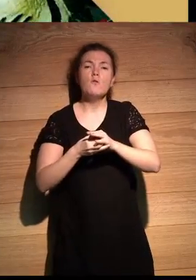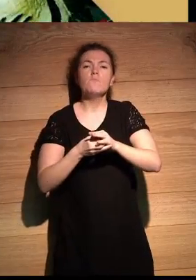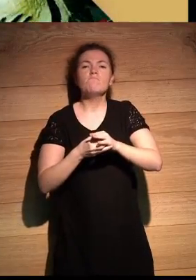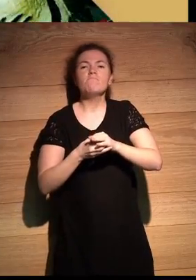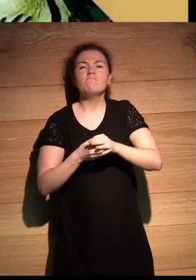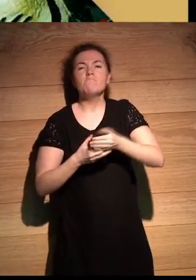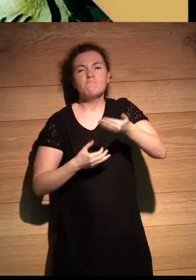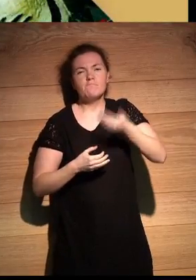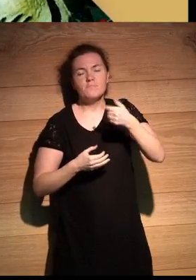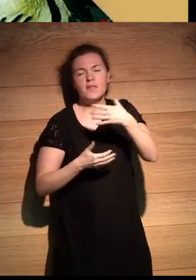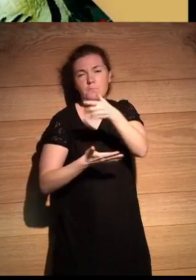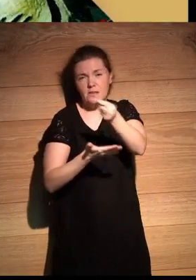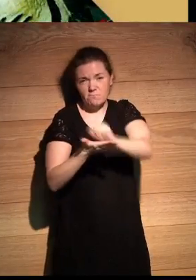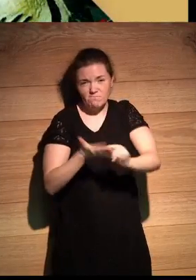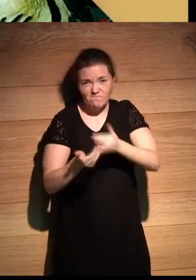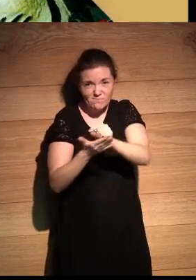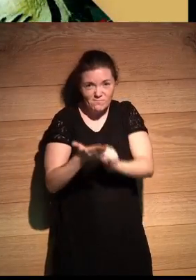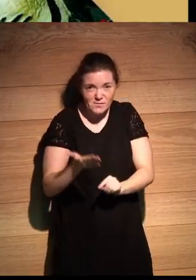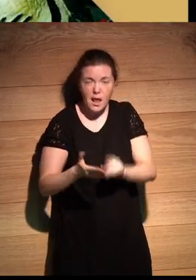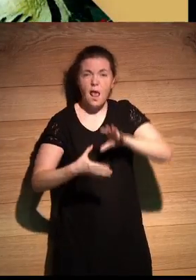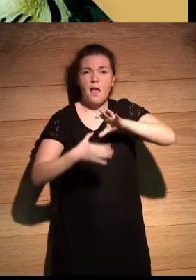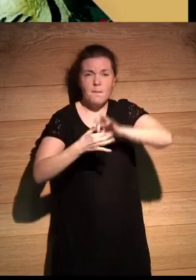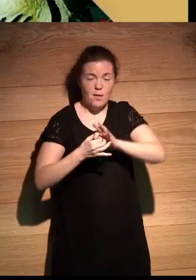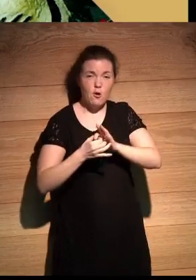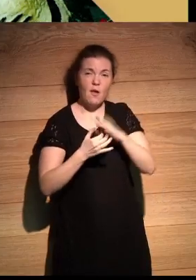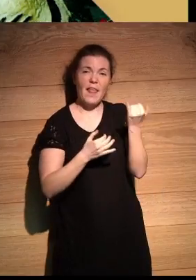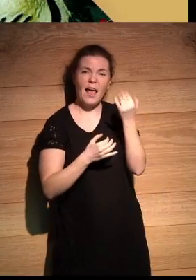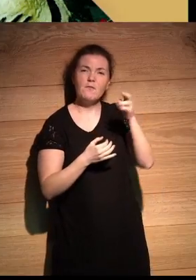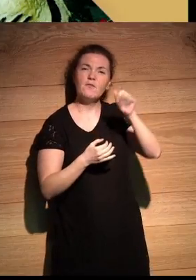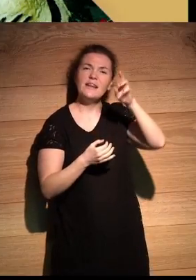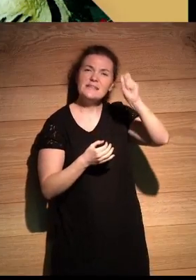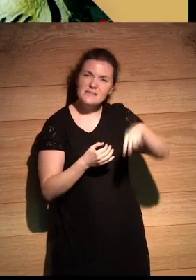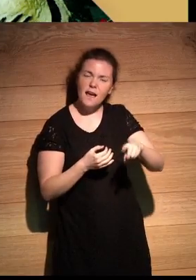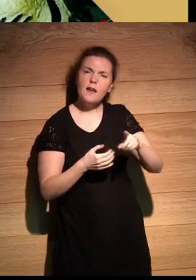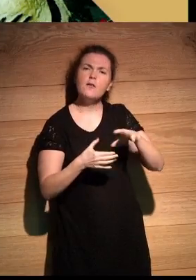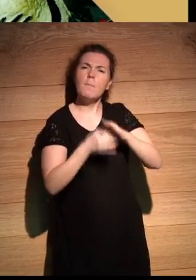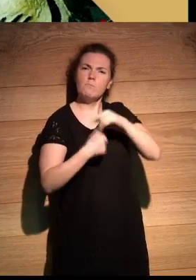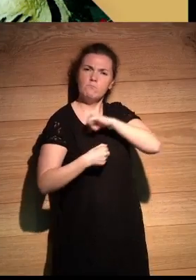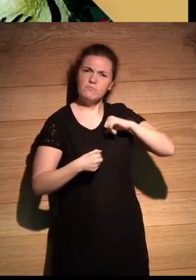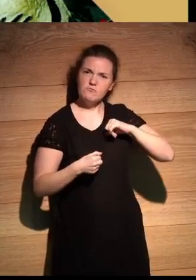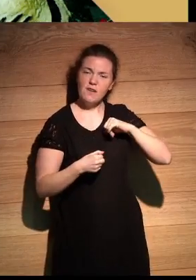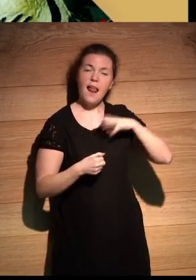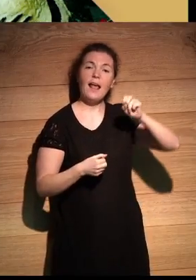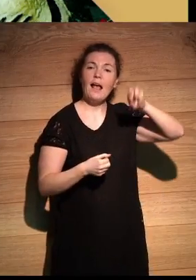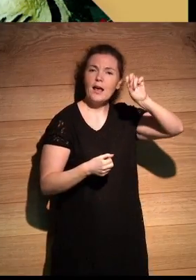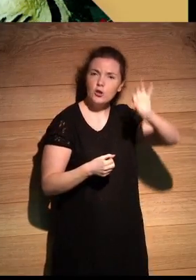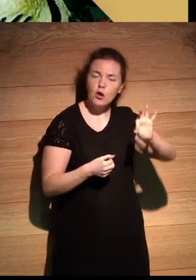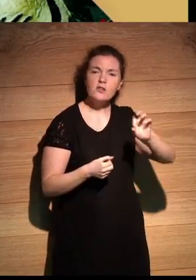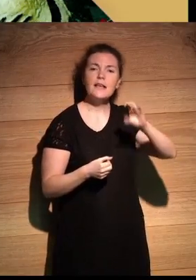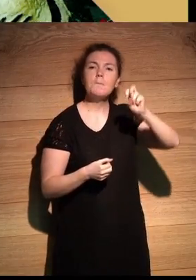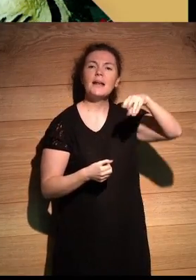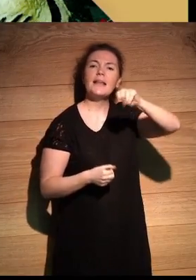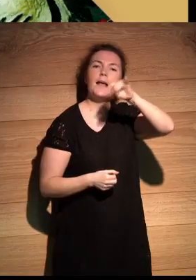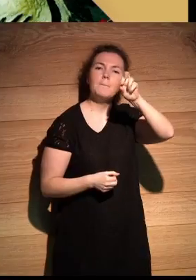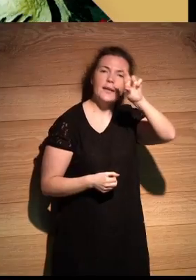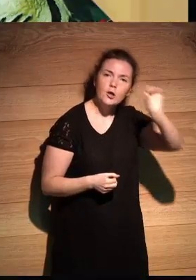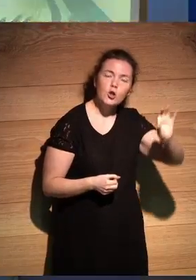cronista, escritor, amigo aquí del jefe Fresán, y amigo personal, amigo de Carlos, Martín Caparrós,